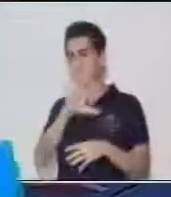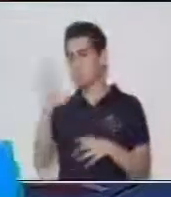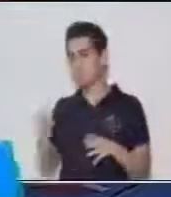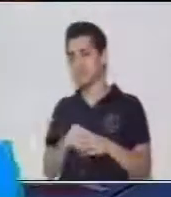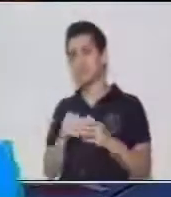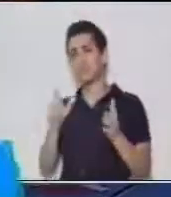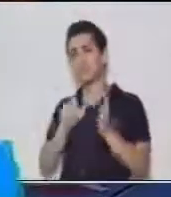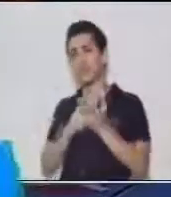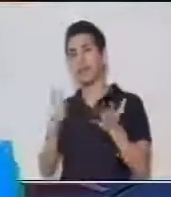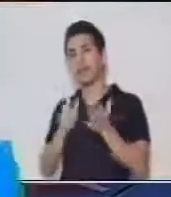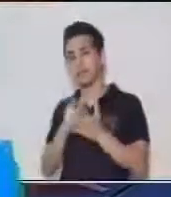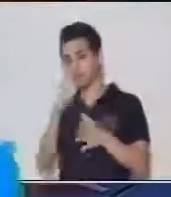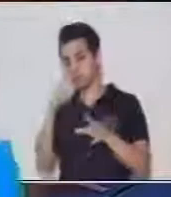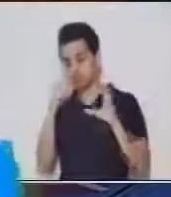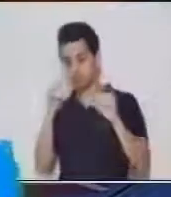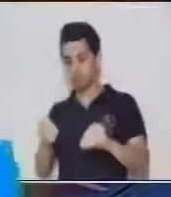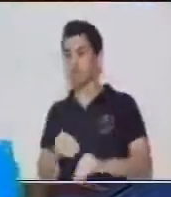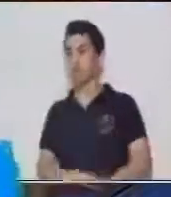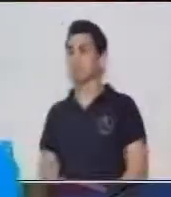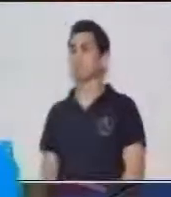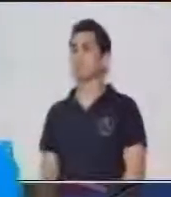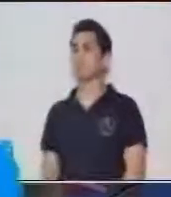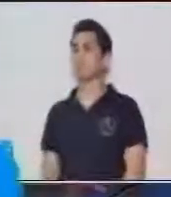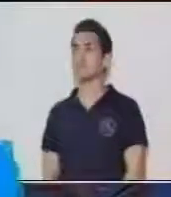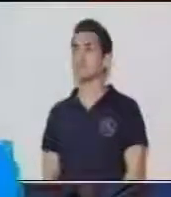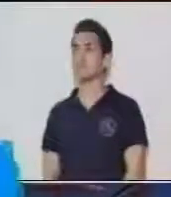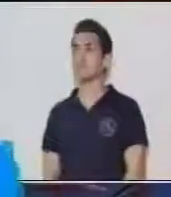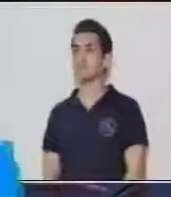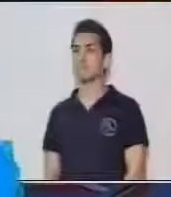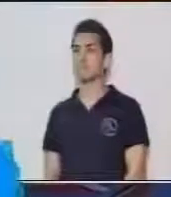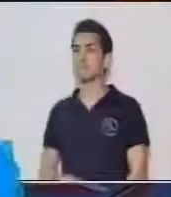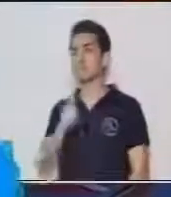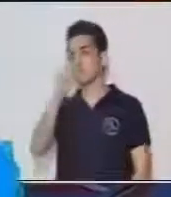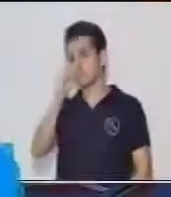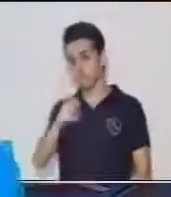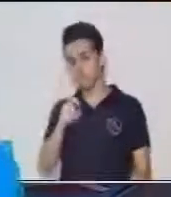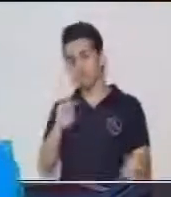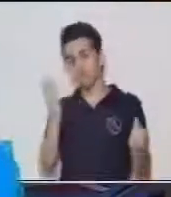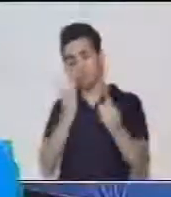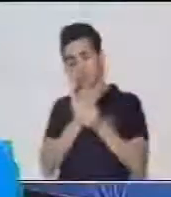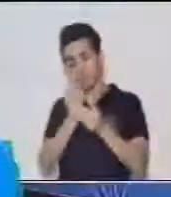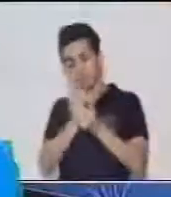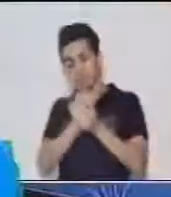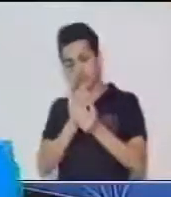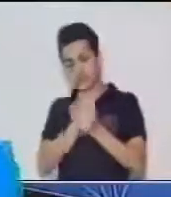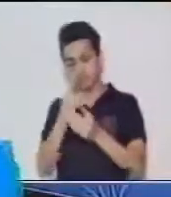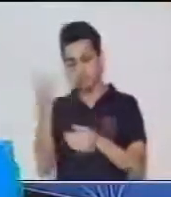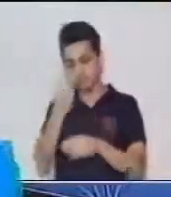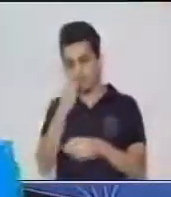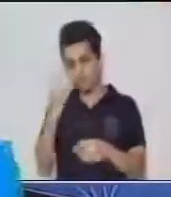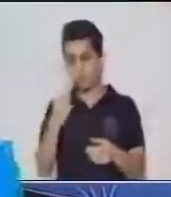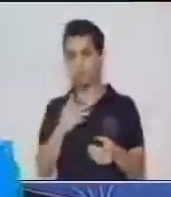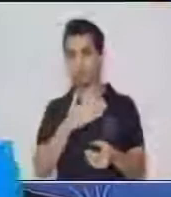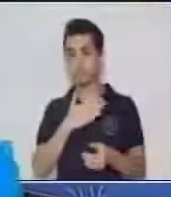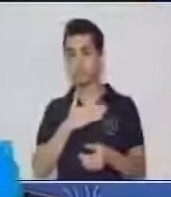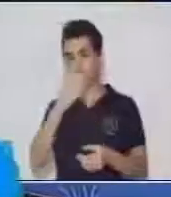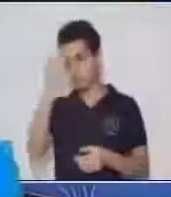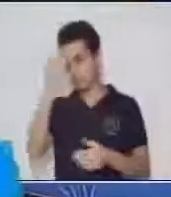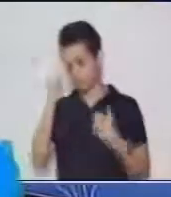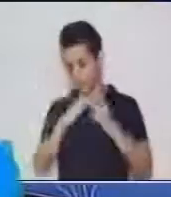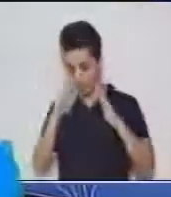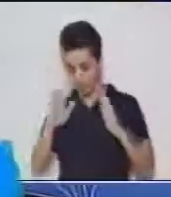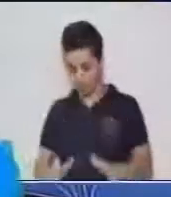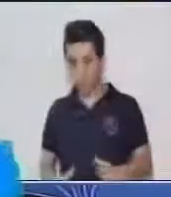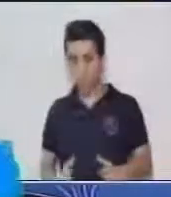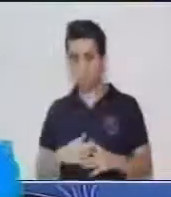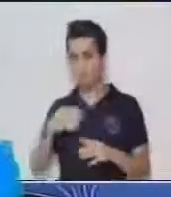cuales acudió. Y bien, ten presente guardar tus trabajos y ejercicios en tu portafolio de Aprendo en Casa.